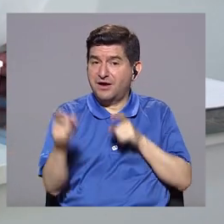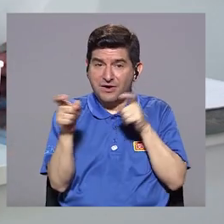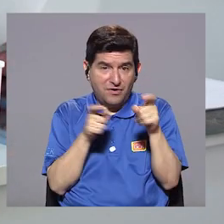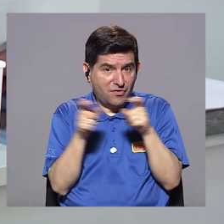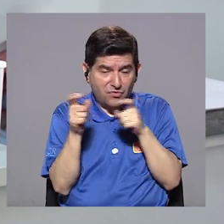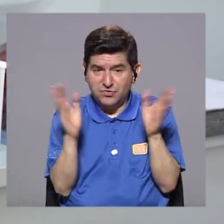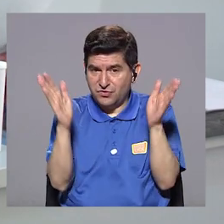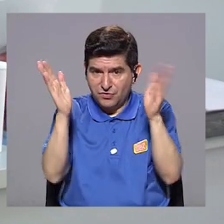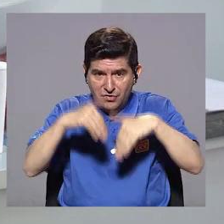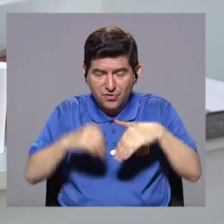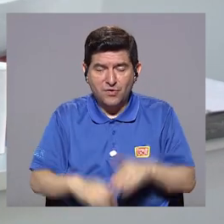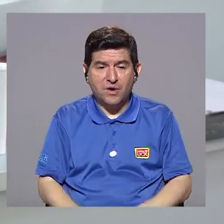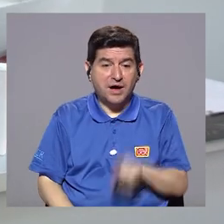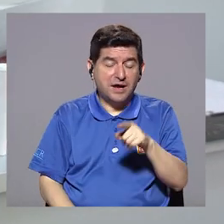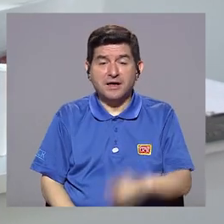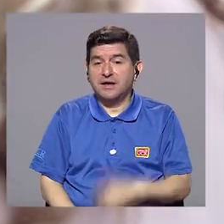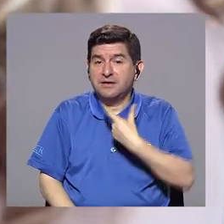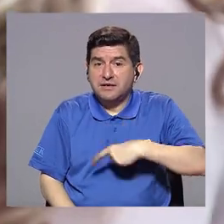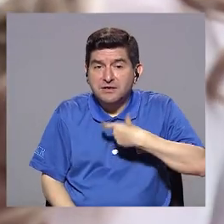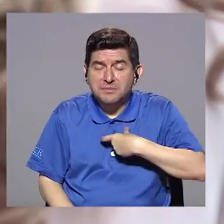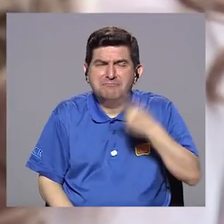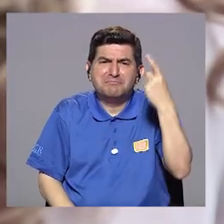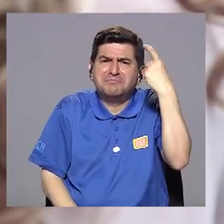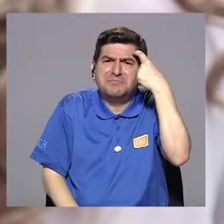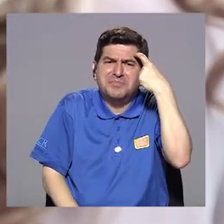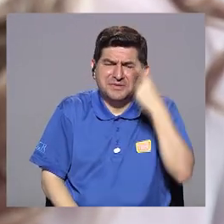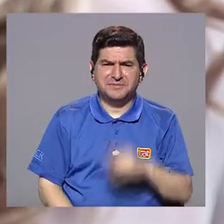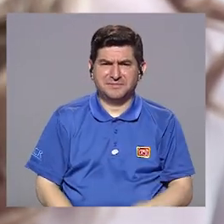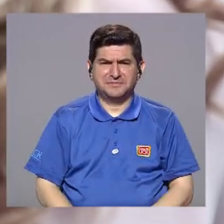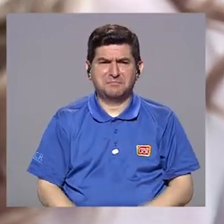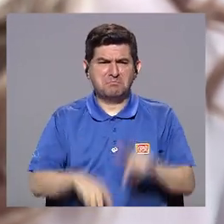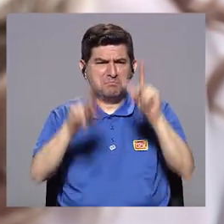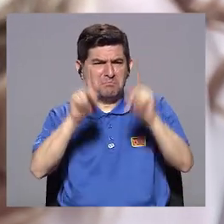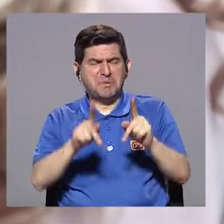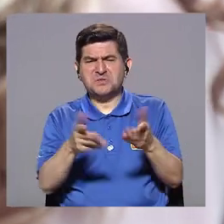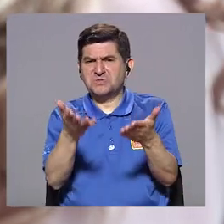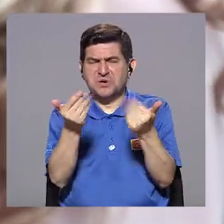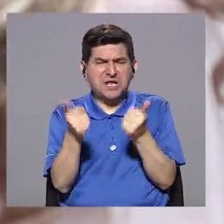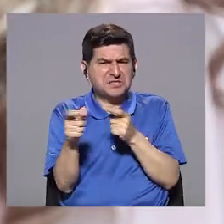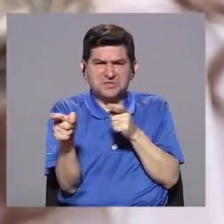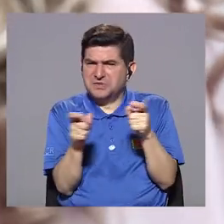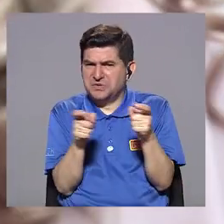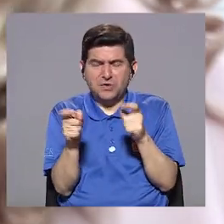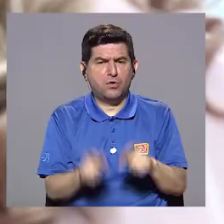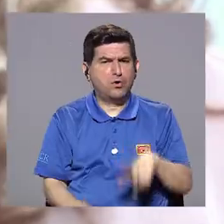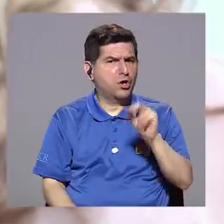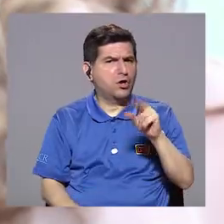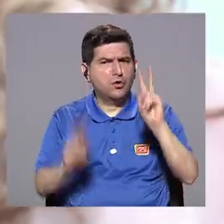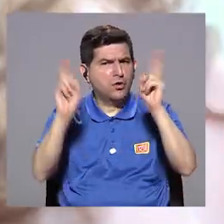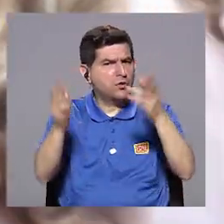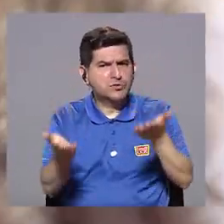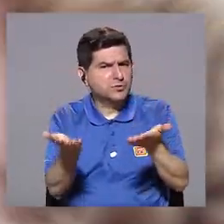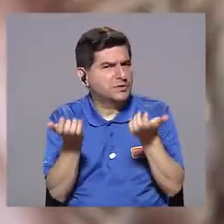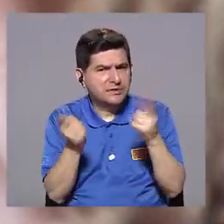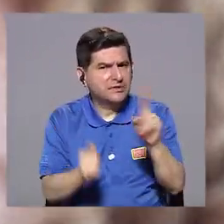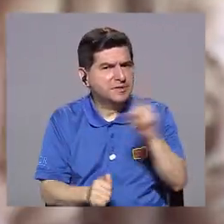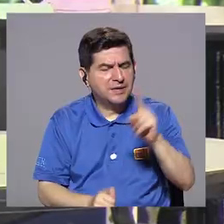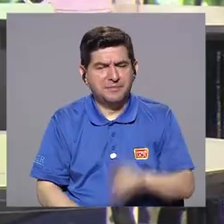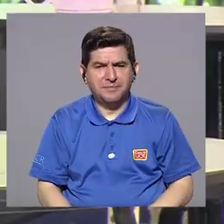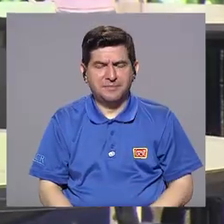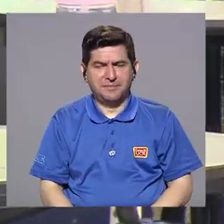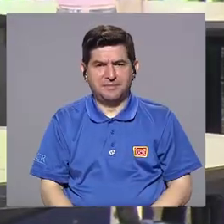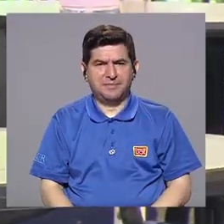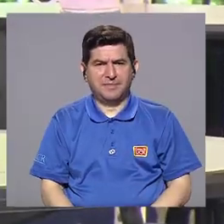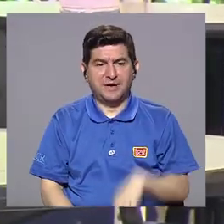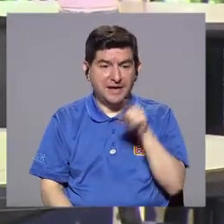control muchas veces de la impulsividad. Se tiende a pensar que son gente que no quiere controlar y no es un tema de querer, es un